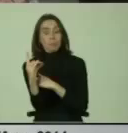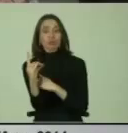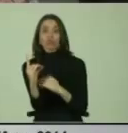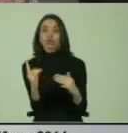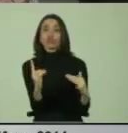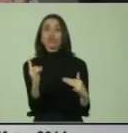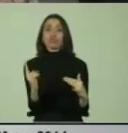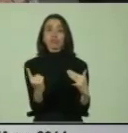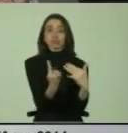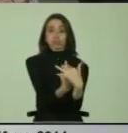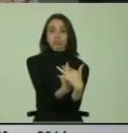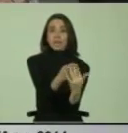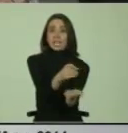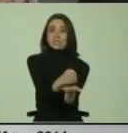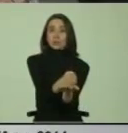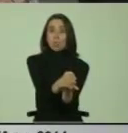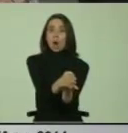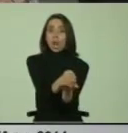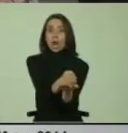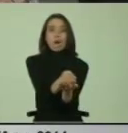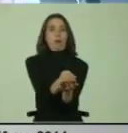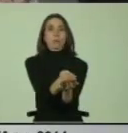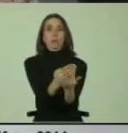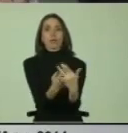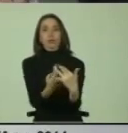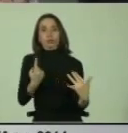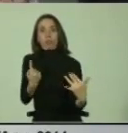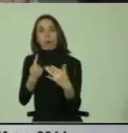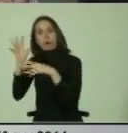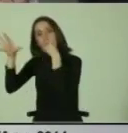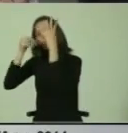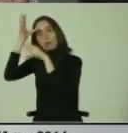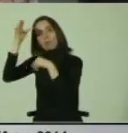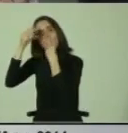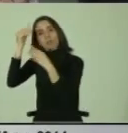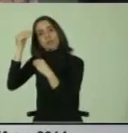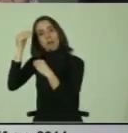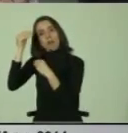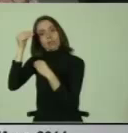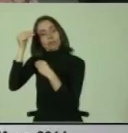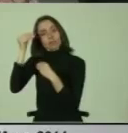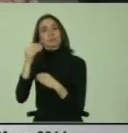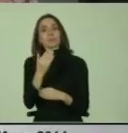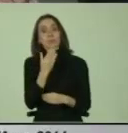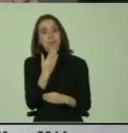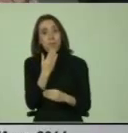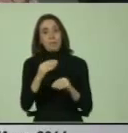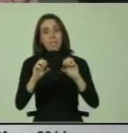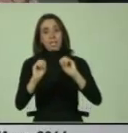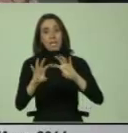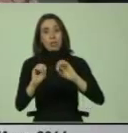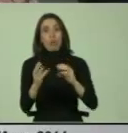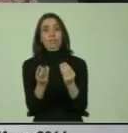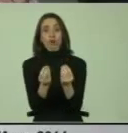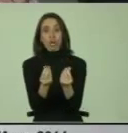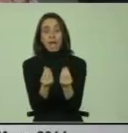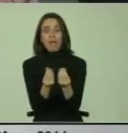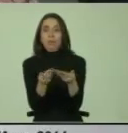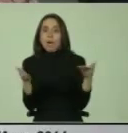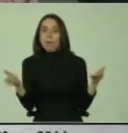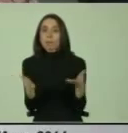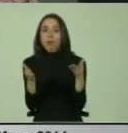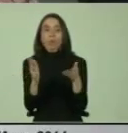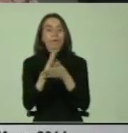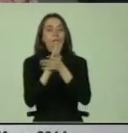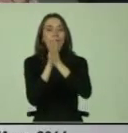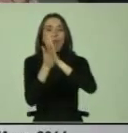incluidos a veces en la escuela, pero están excluidos del aprendizaje. Y también una educación de calidad es aquella que promueve todos